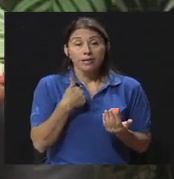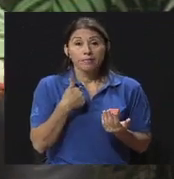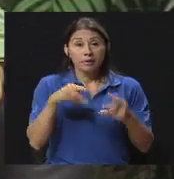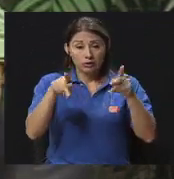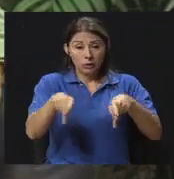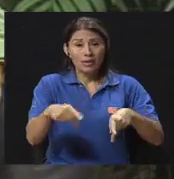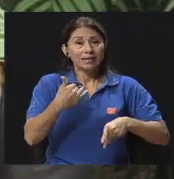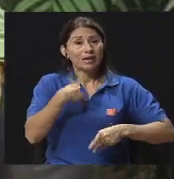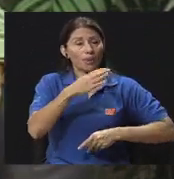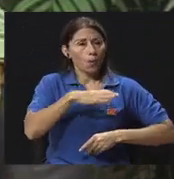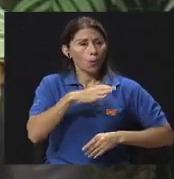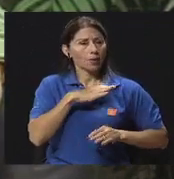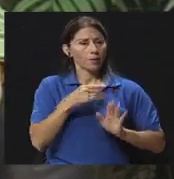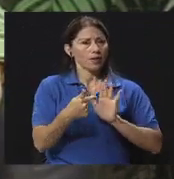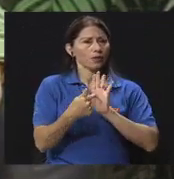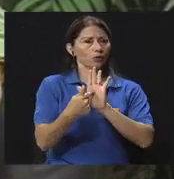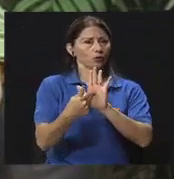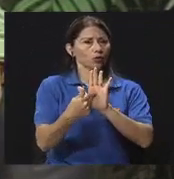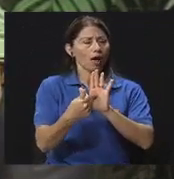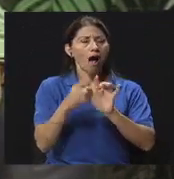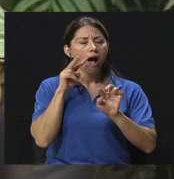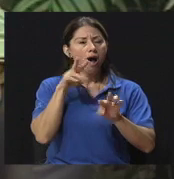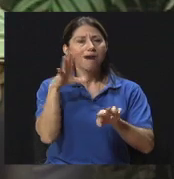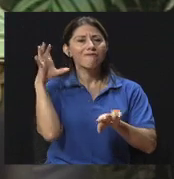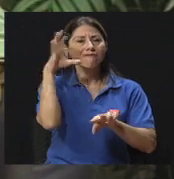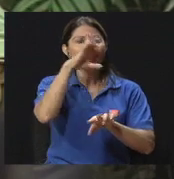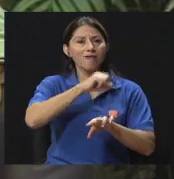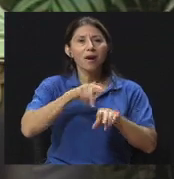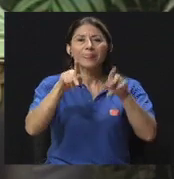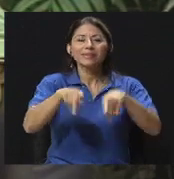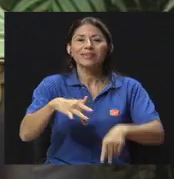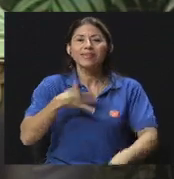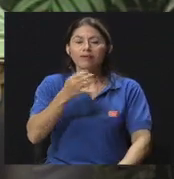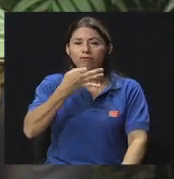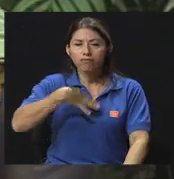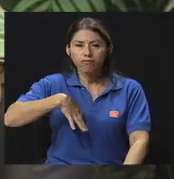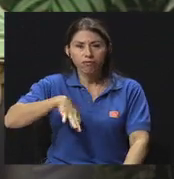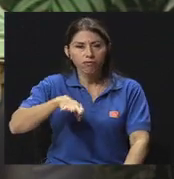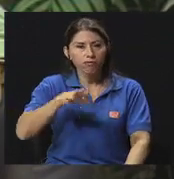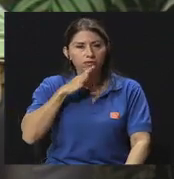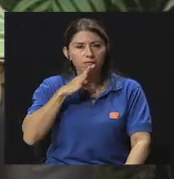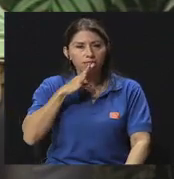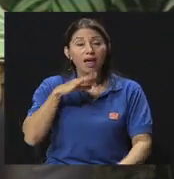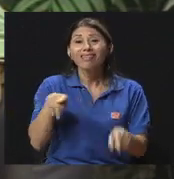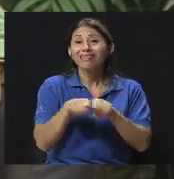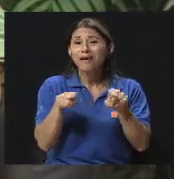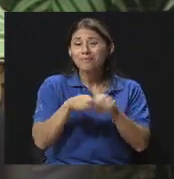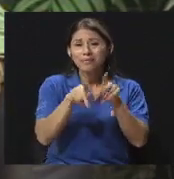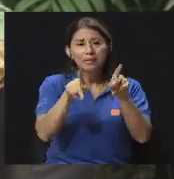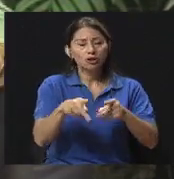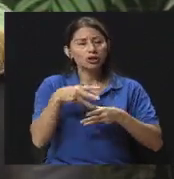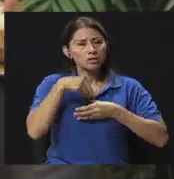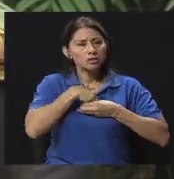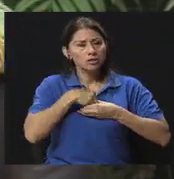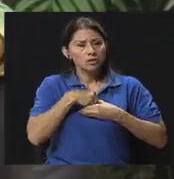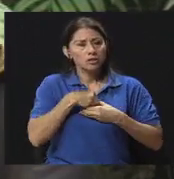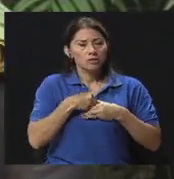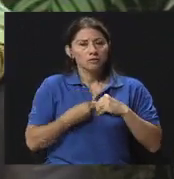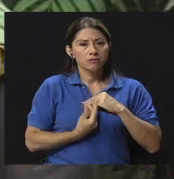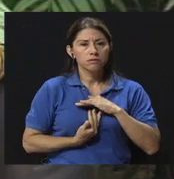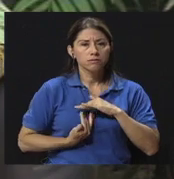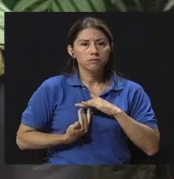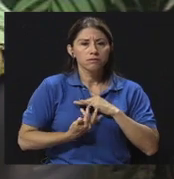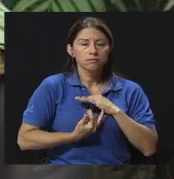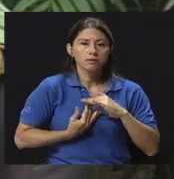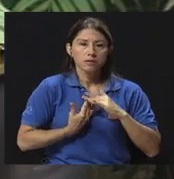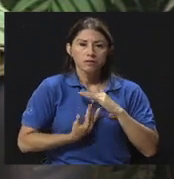muy evidentes, ¿verdad? La frustración, mucha frustración. Se vive con mucho enojo también, ¿verdad? Porque las cosas no las puedo